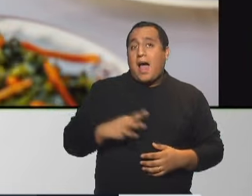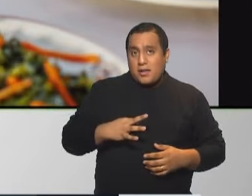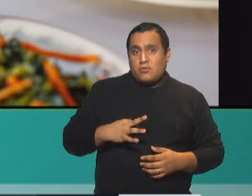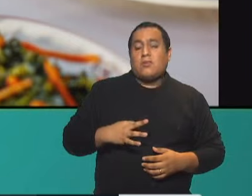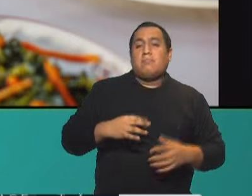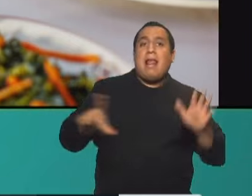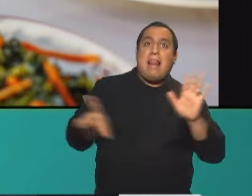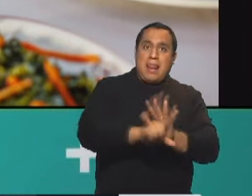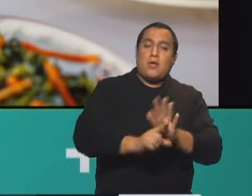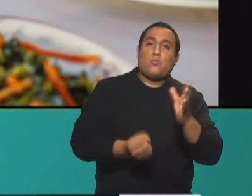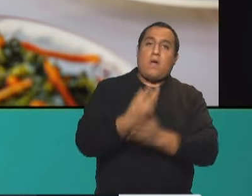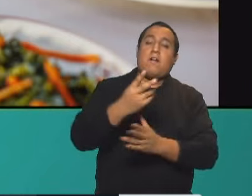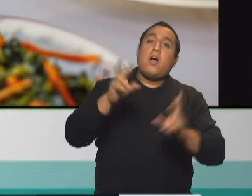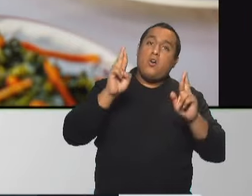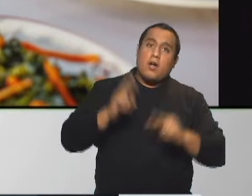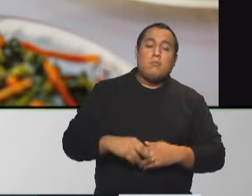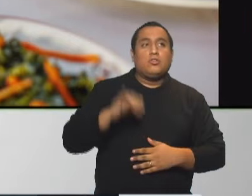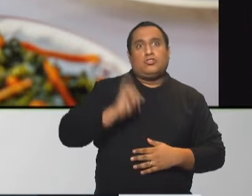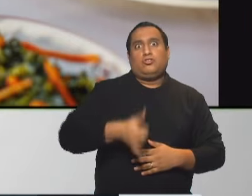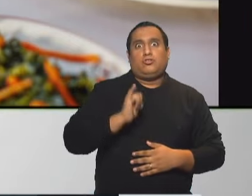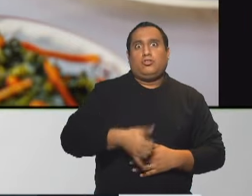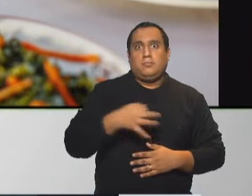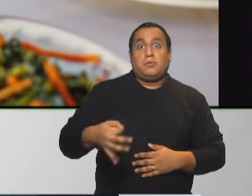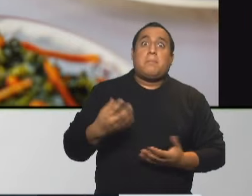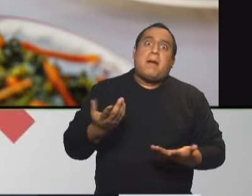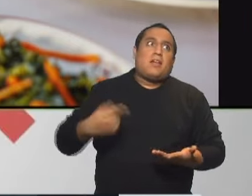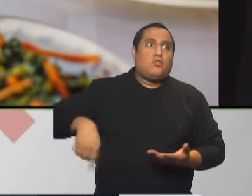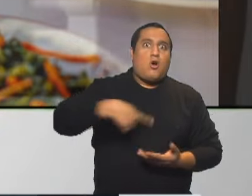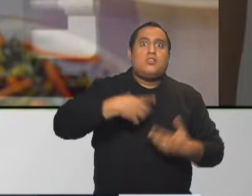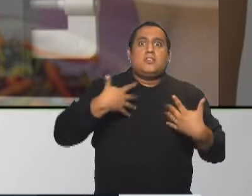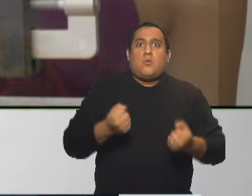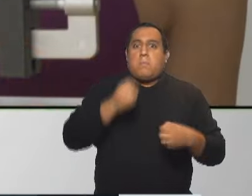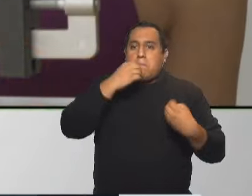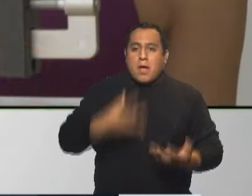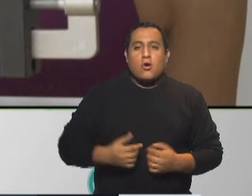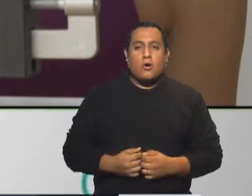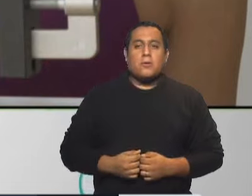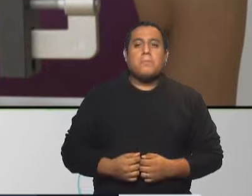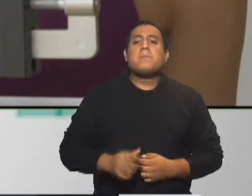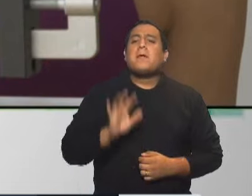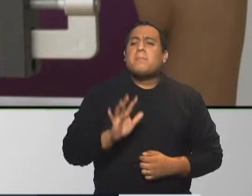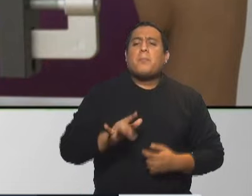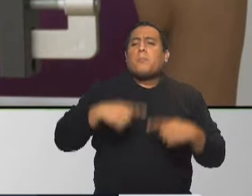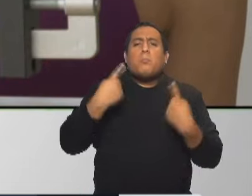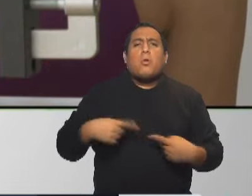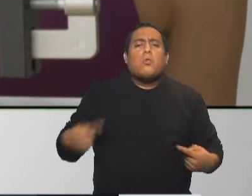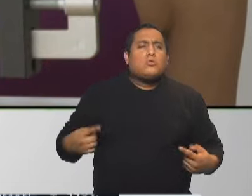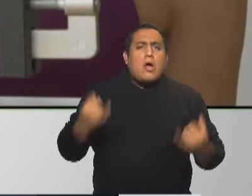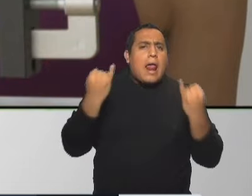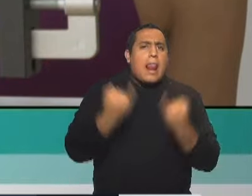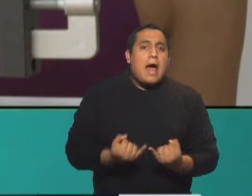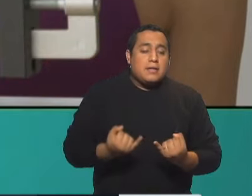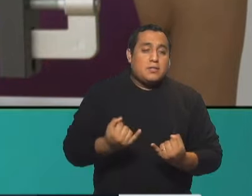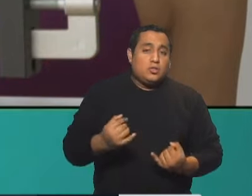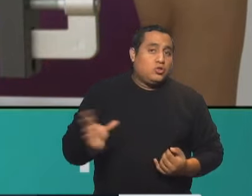definitivamente, ¿no? Absolutamente. Y tiene que ver con mejorar la salud de todos. Ahora, entonces, los productos light no son siempre